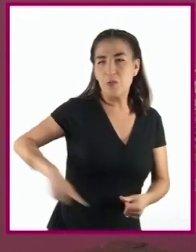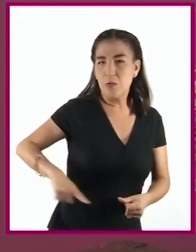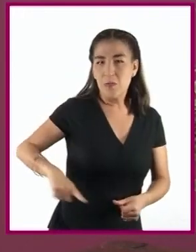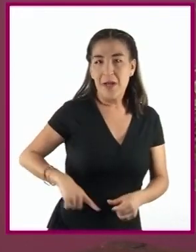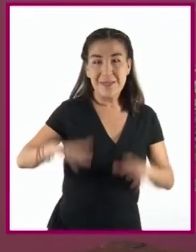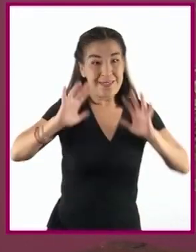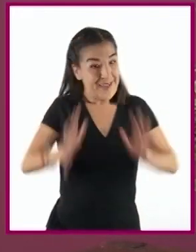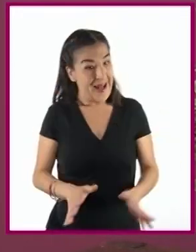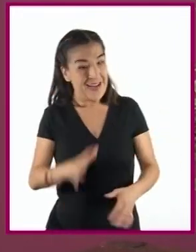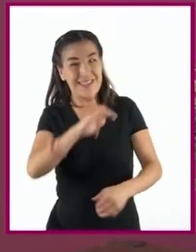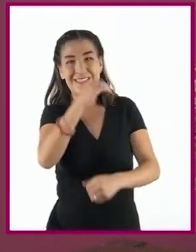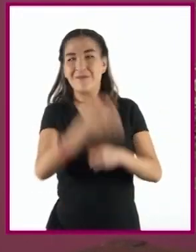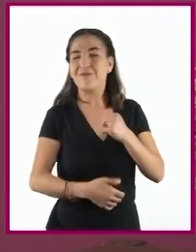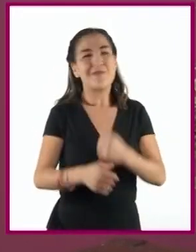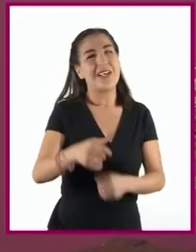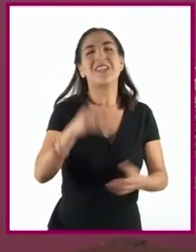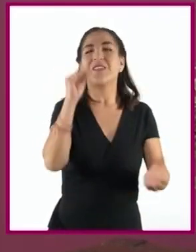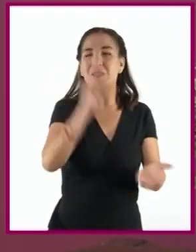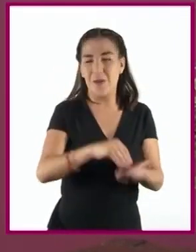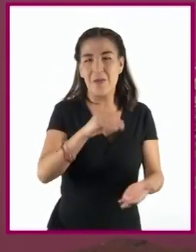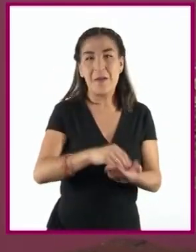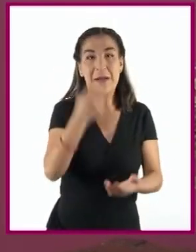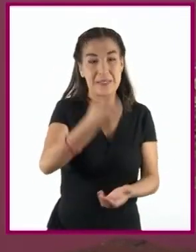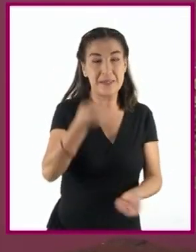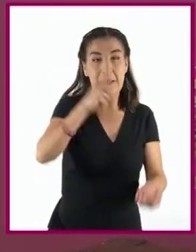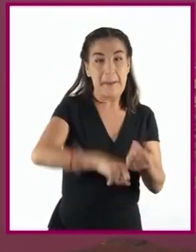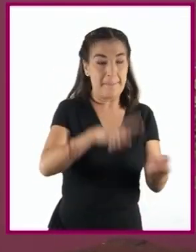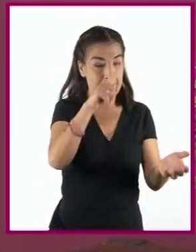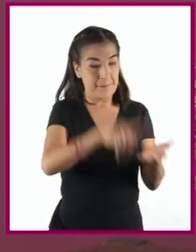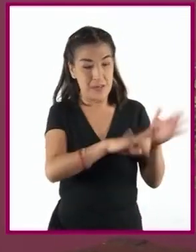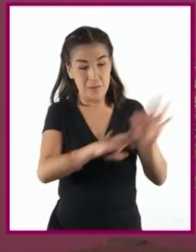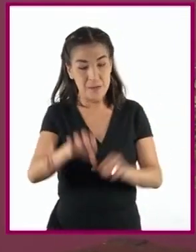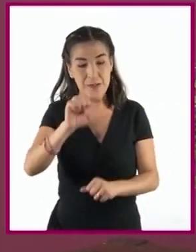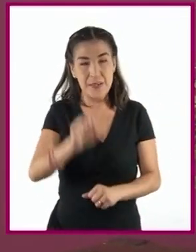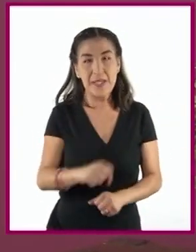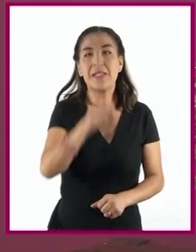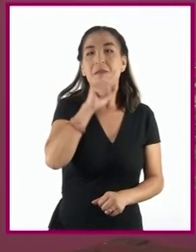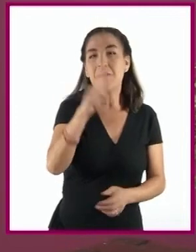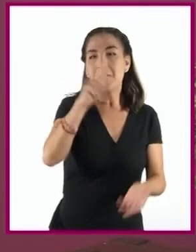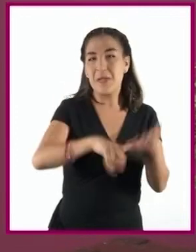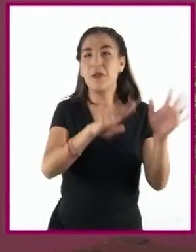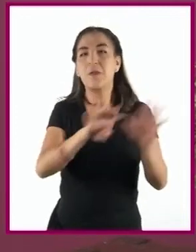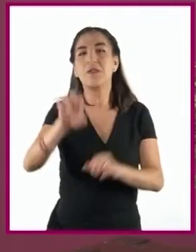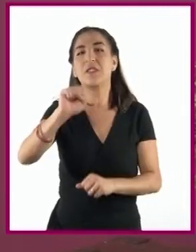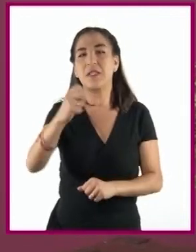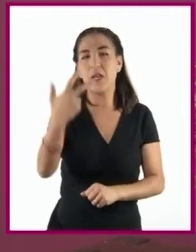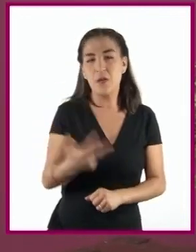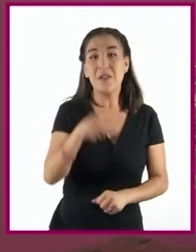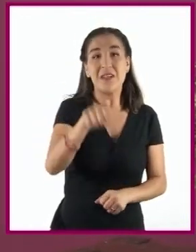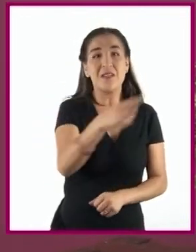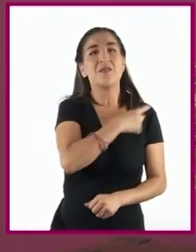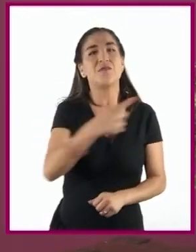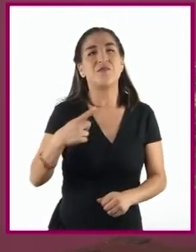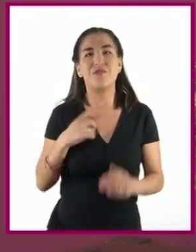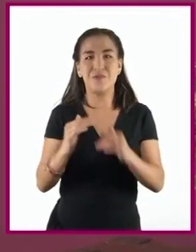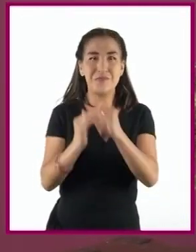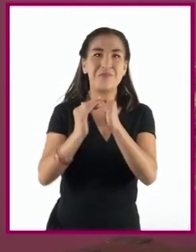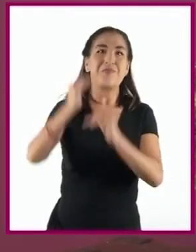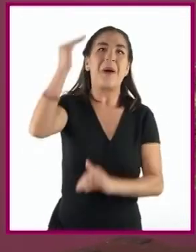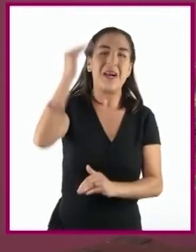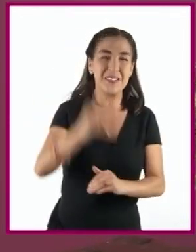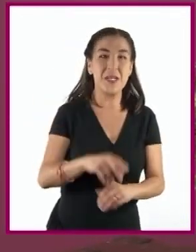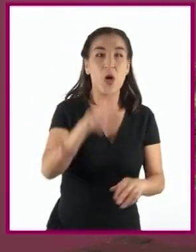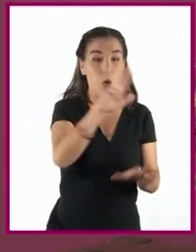de acuerdo con lo a esa entre 1960 y 1968 la deuda externa aumentó de